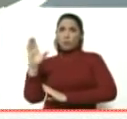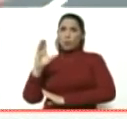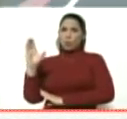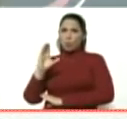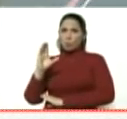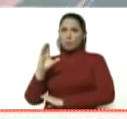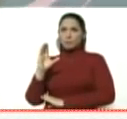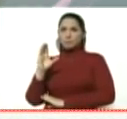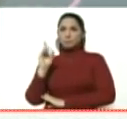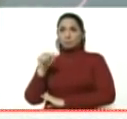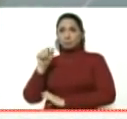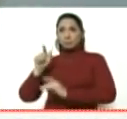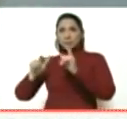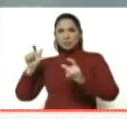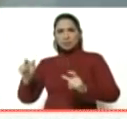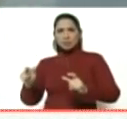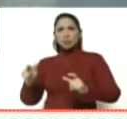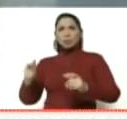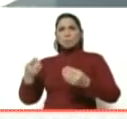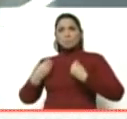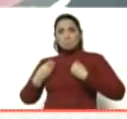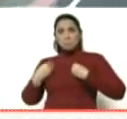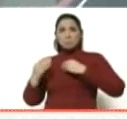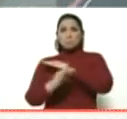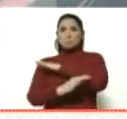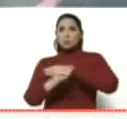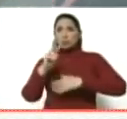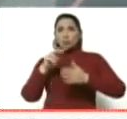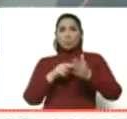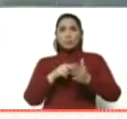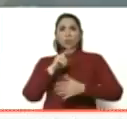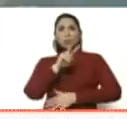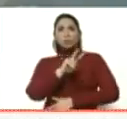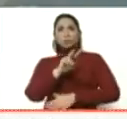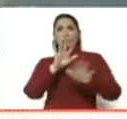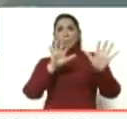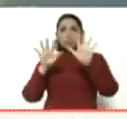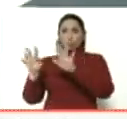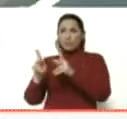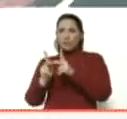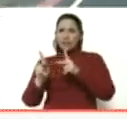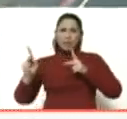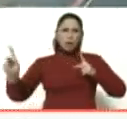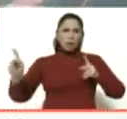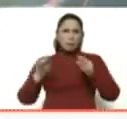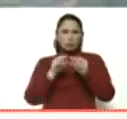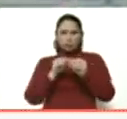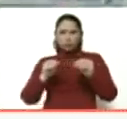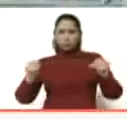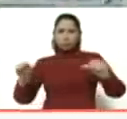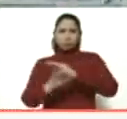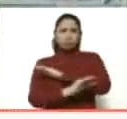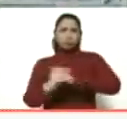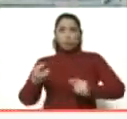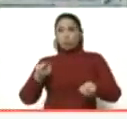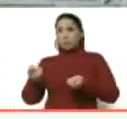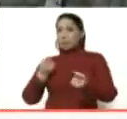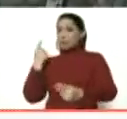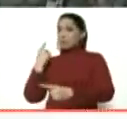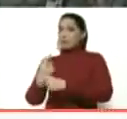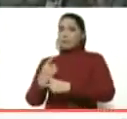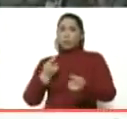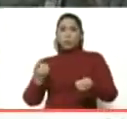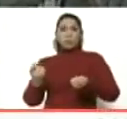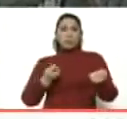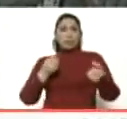a los habitantes de esa frontera tan extensa, de 2.219 kilómetros, y bueno, y coordinar con quien tienen que coordinar responsablemente.